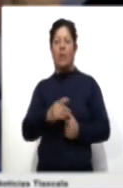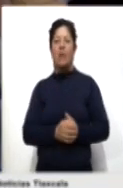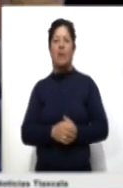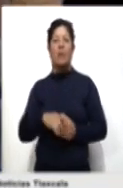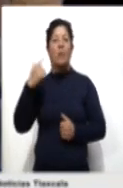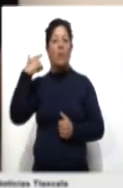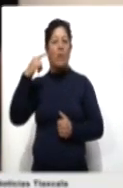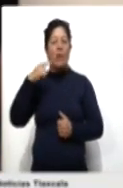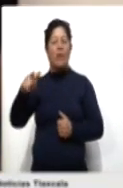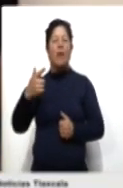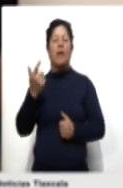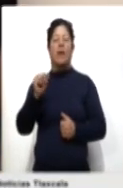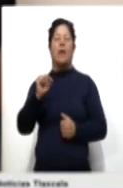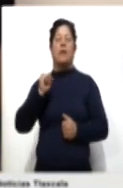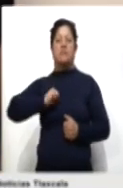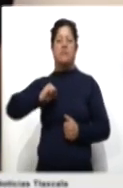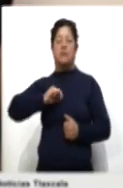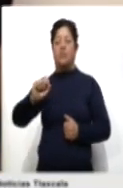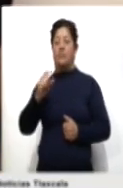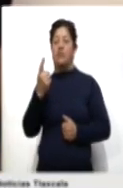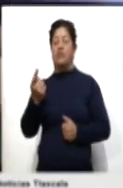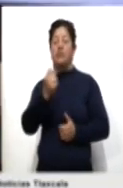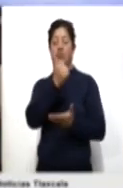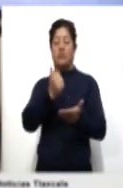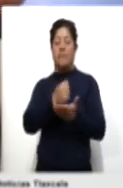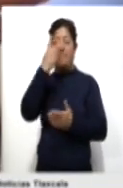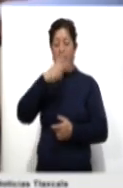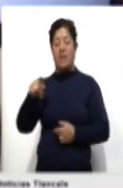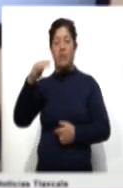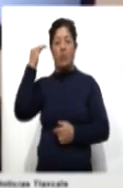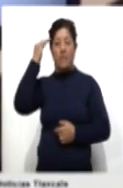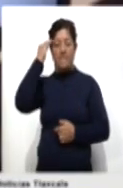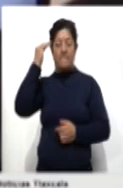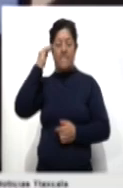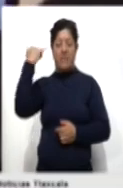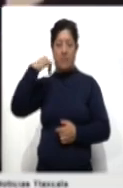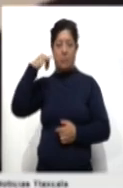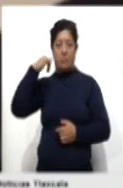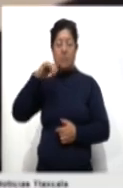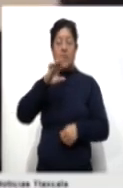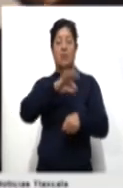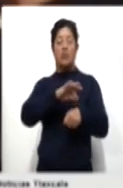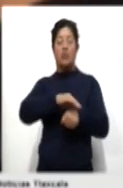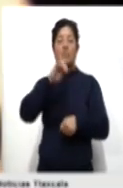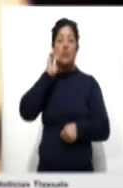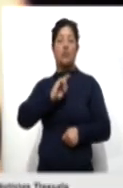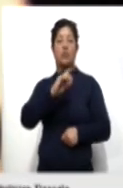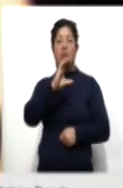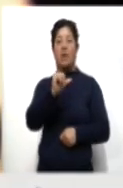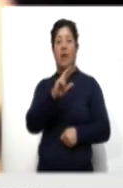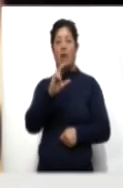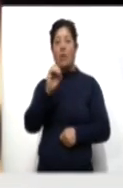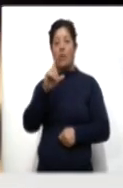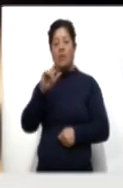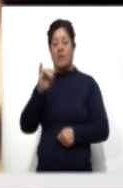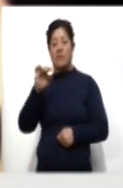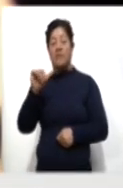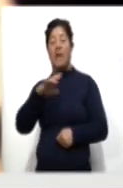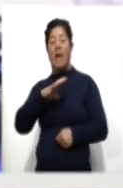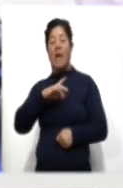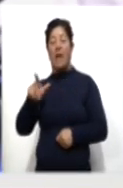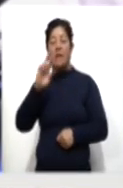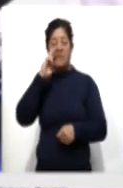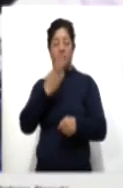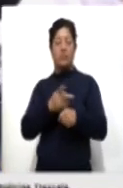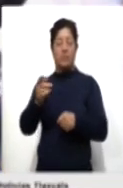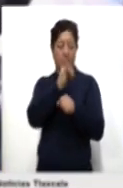Centro Médico Nacional Siglo XXI en la Ciudad de México y en América, Yucatán. La doctora Carolina Ortega Franco, responsable de la Unidad de Educación